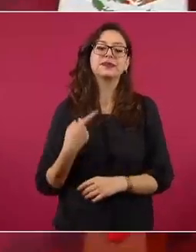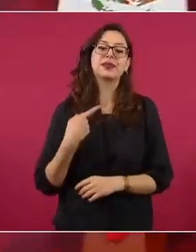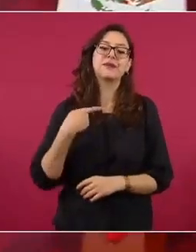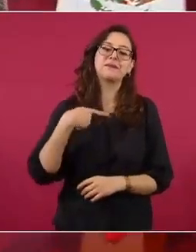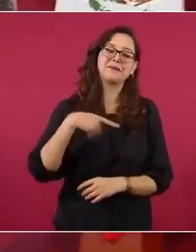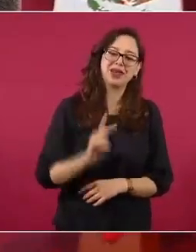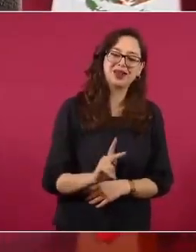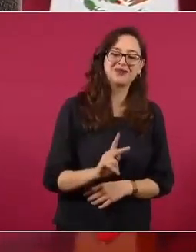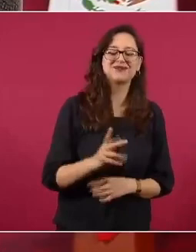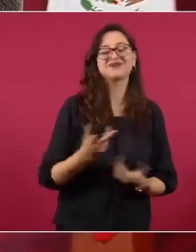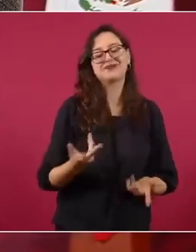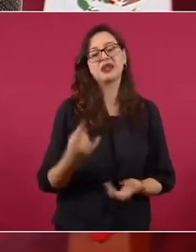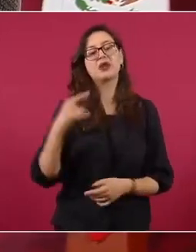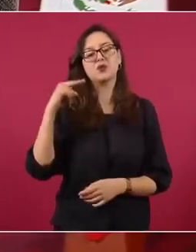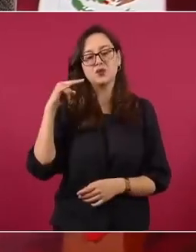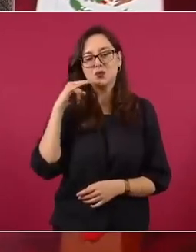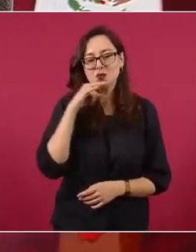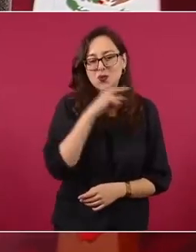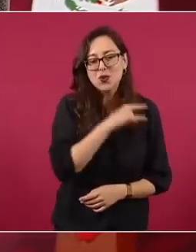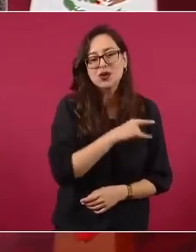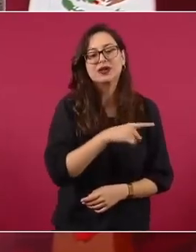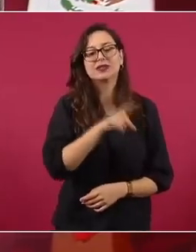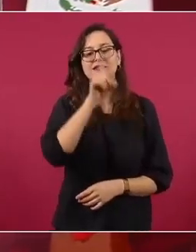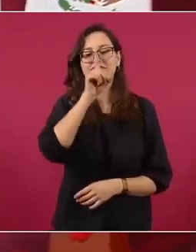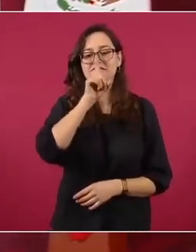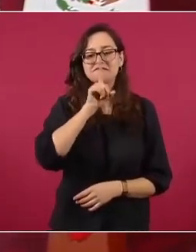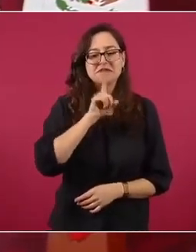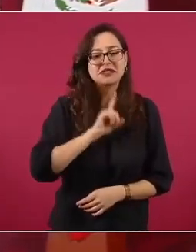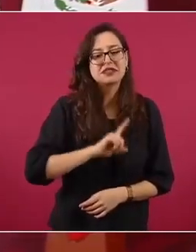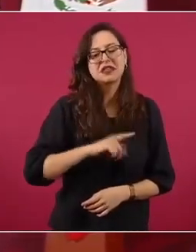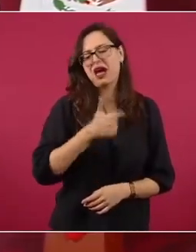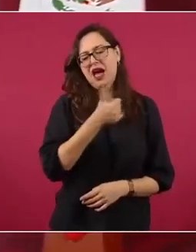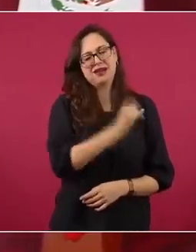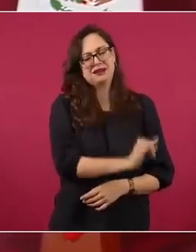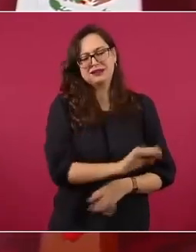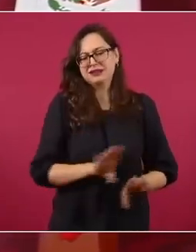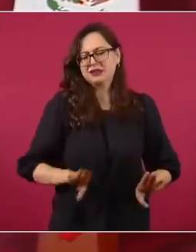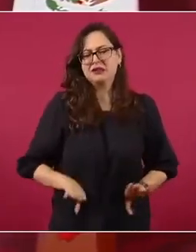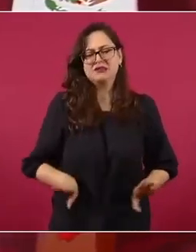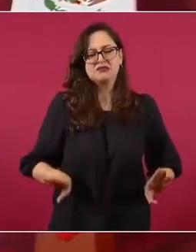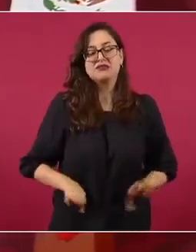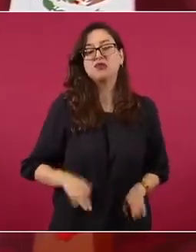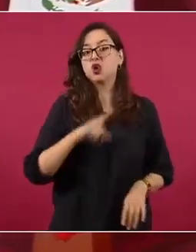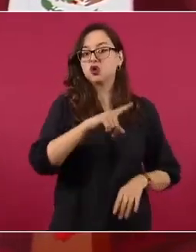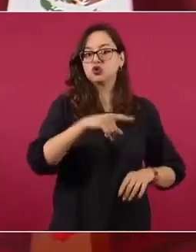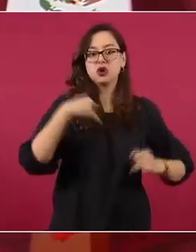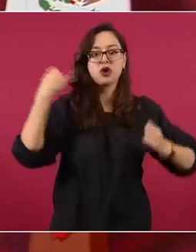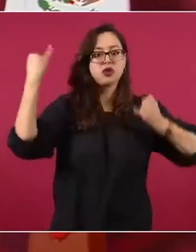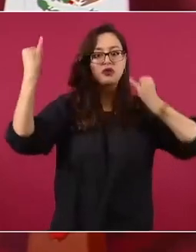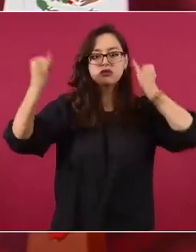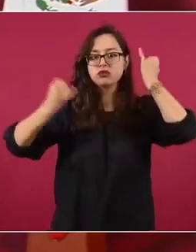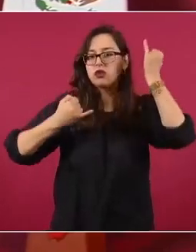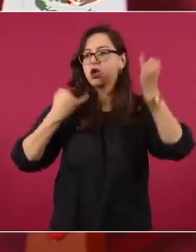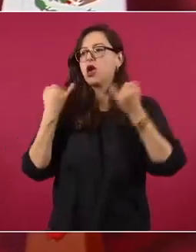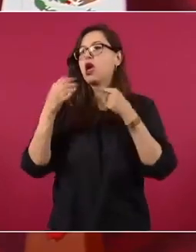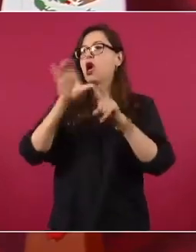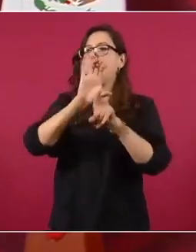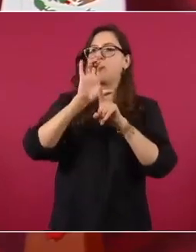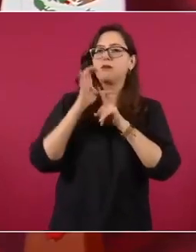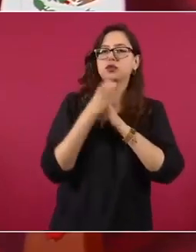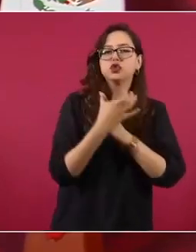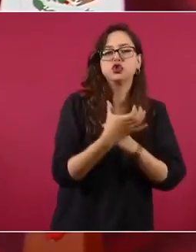hablar de la creación de comisiones, de organismos